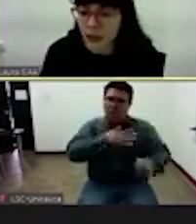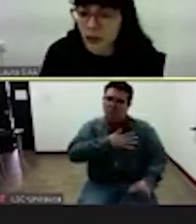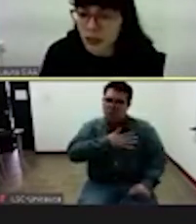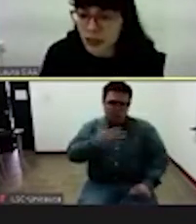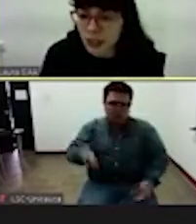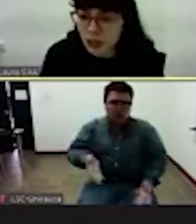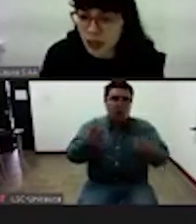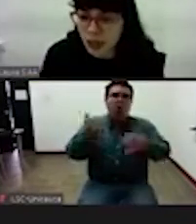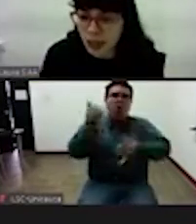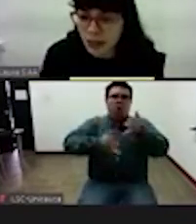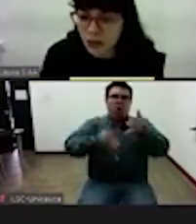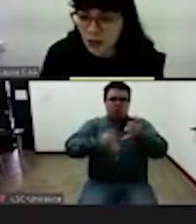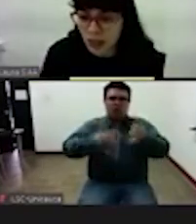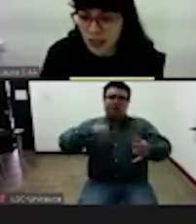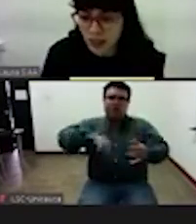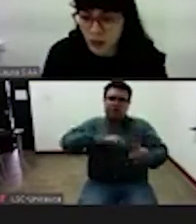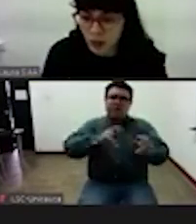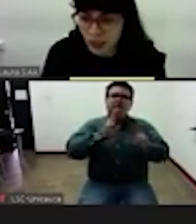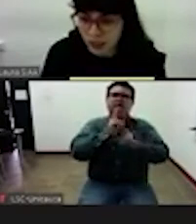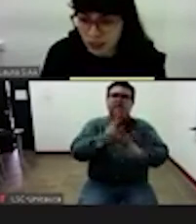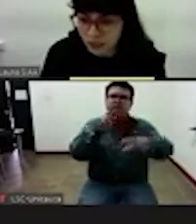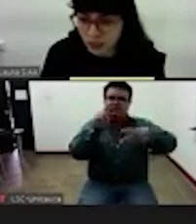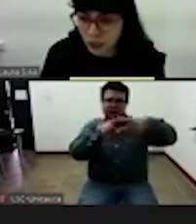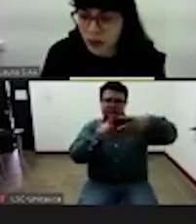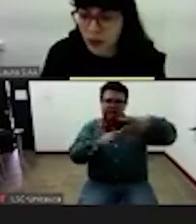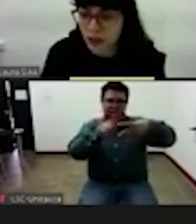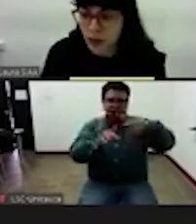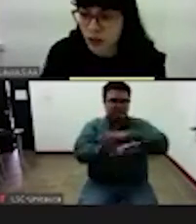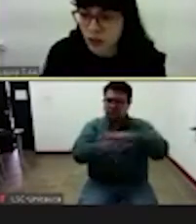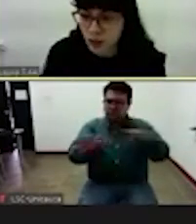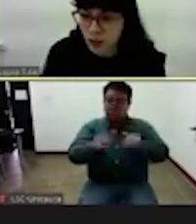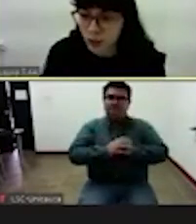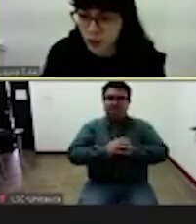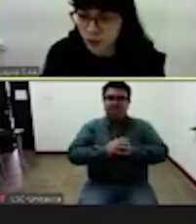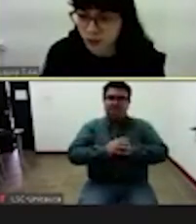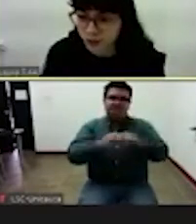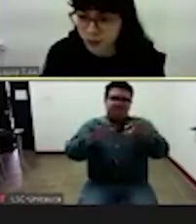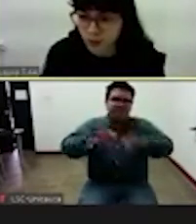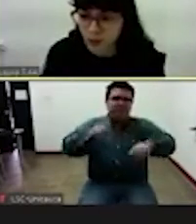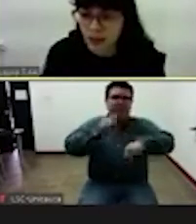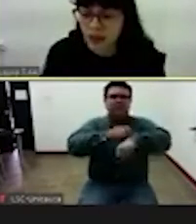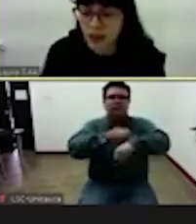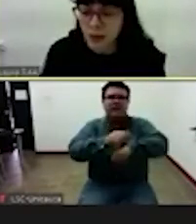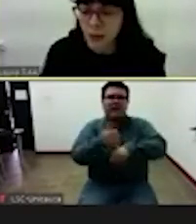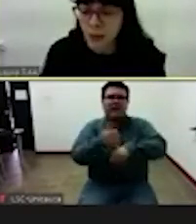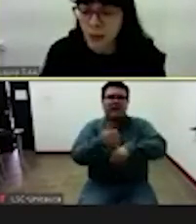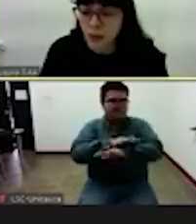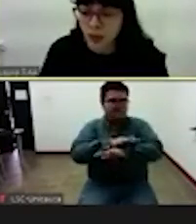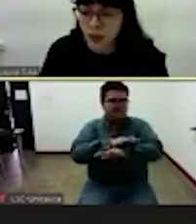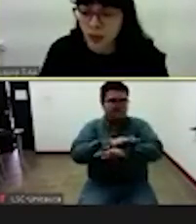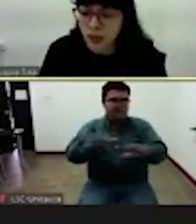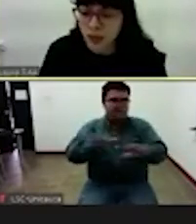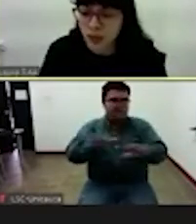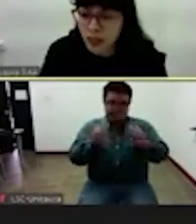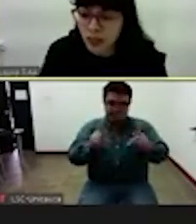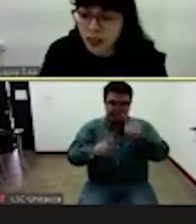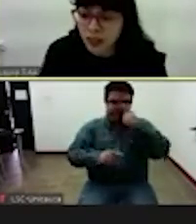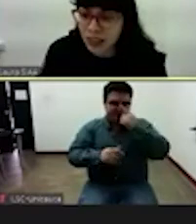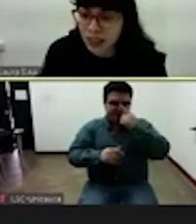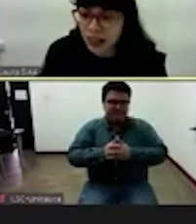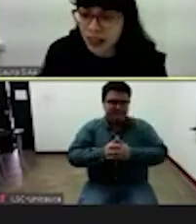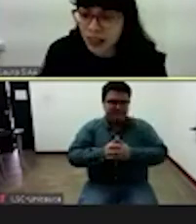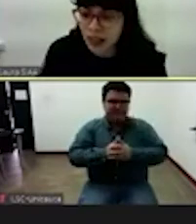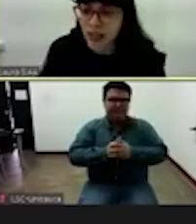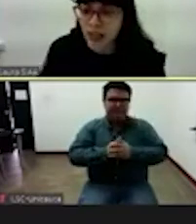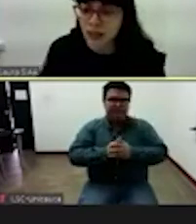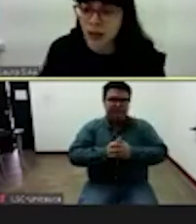intervención se seleccionarán y realizarán dos de ellas en un espacio de 10 minutos para llevar un registro de asistencia de cada